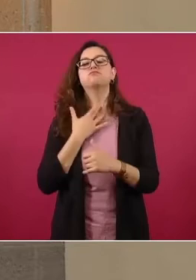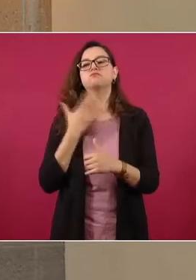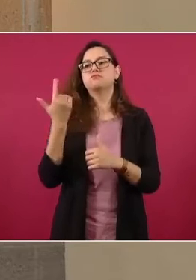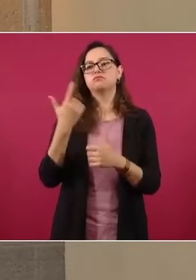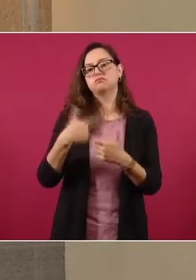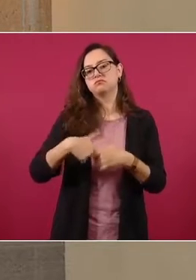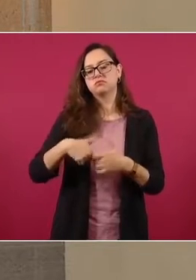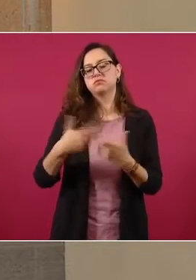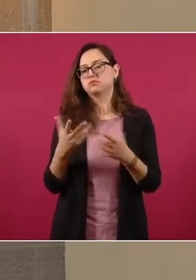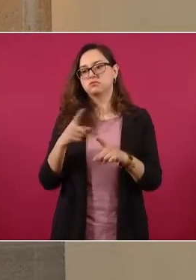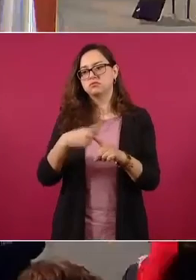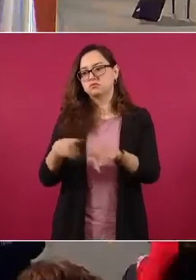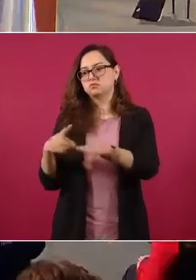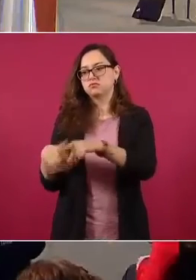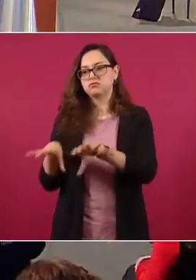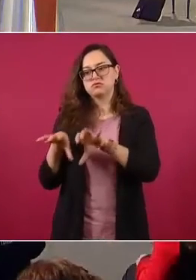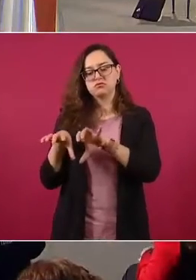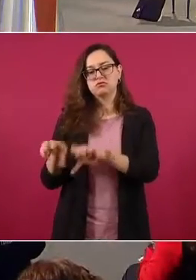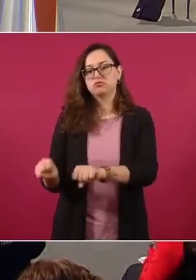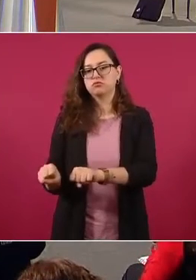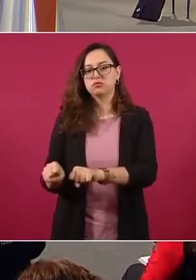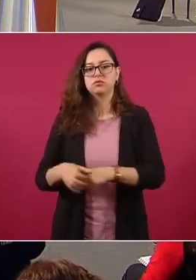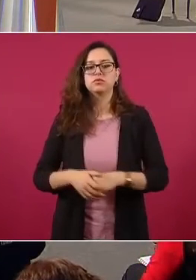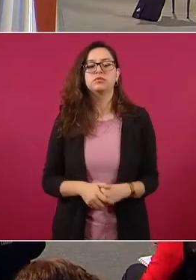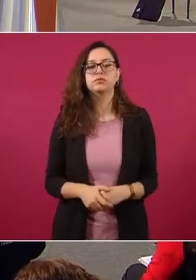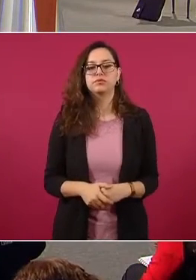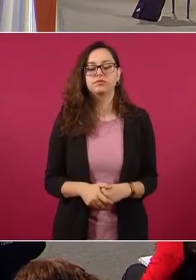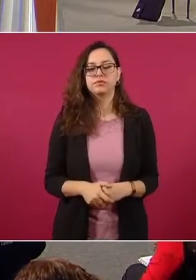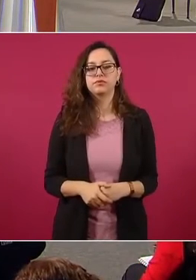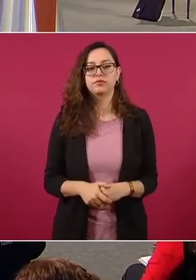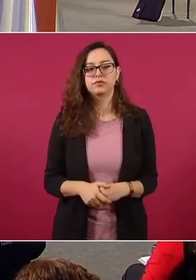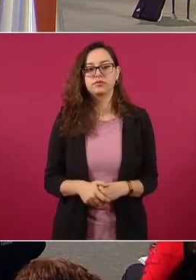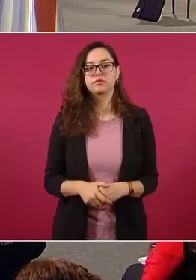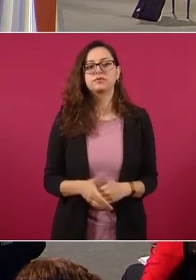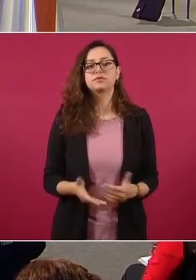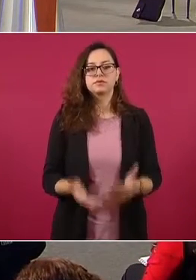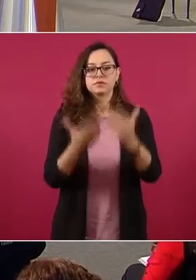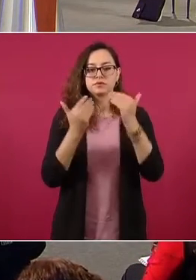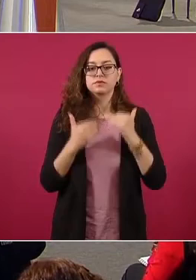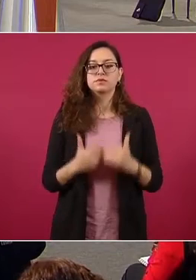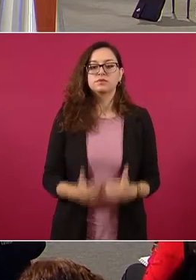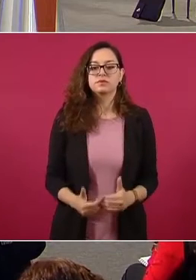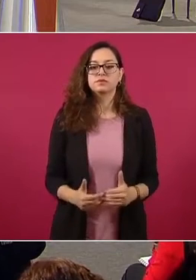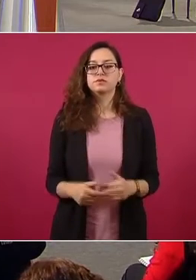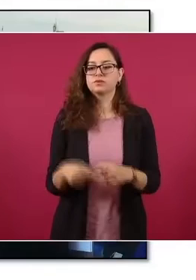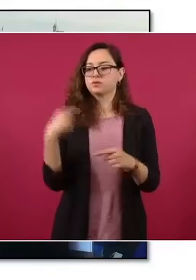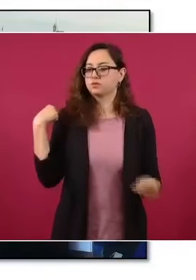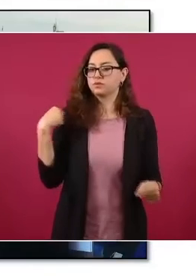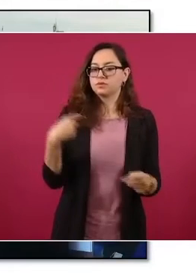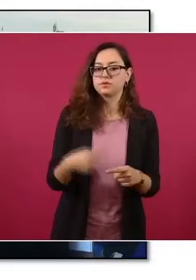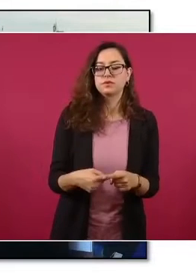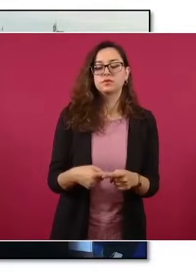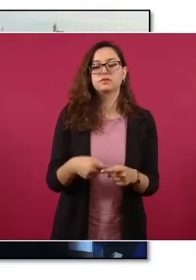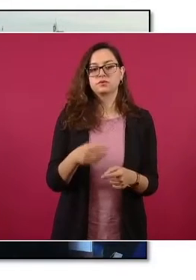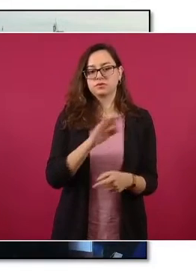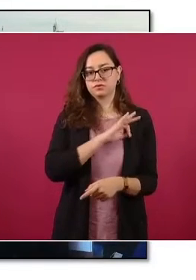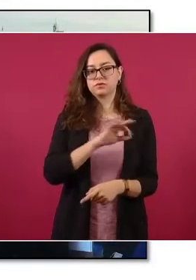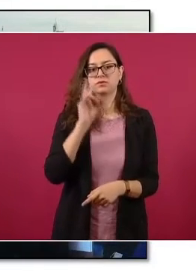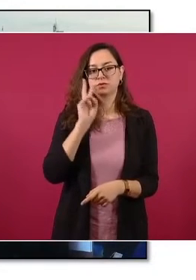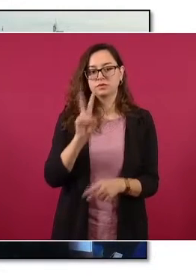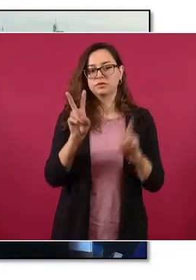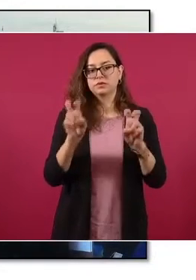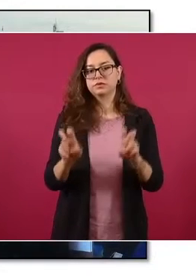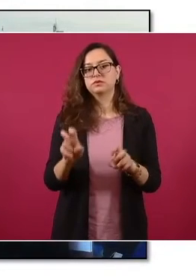Siguiente. Estas son las operaciones que lograron detener combustible,